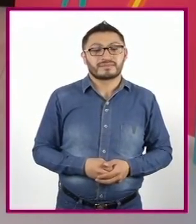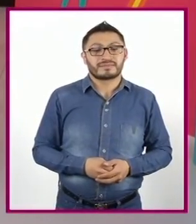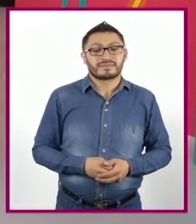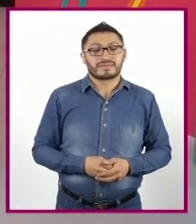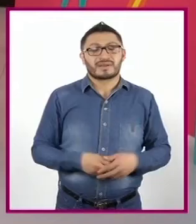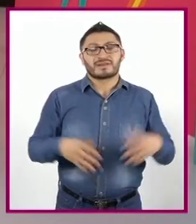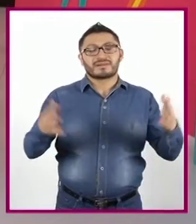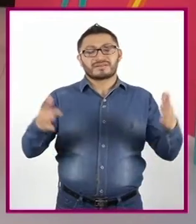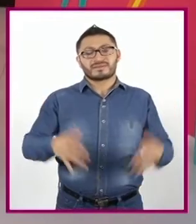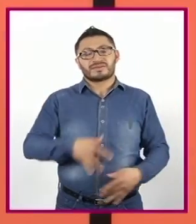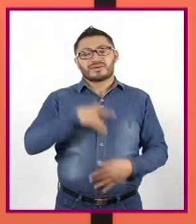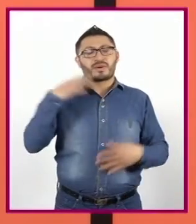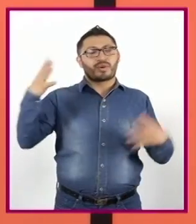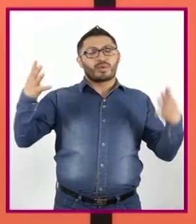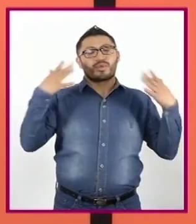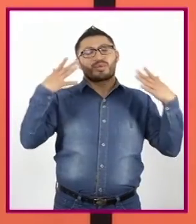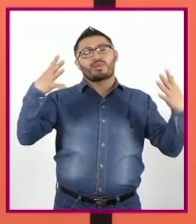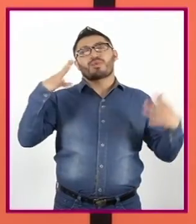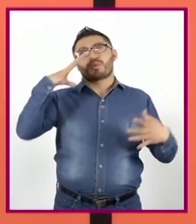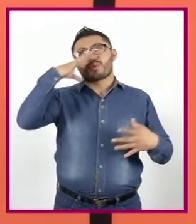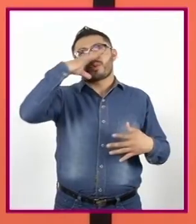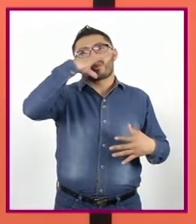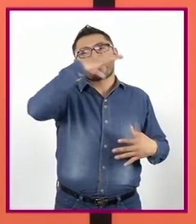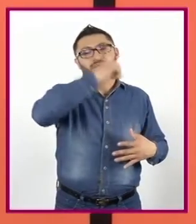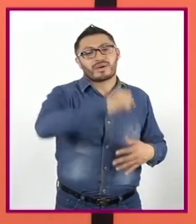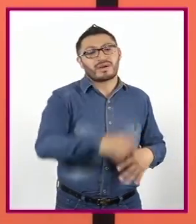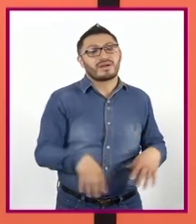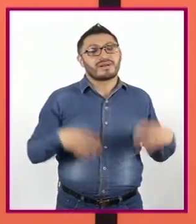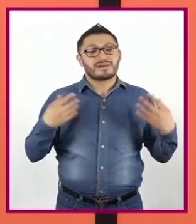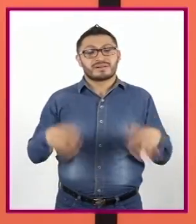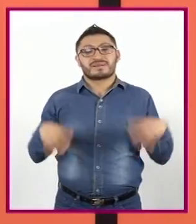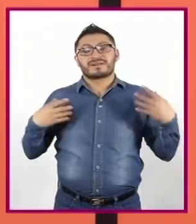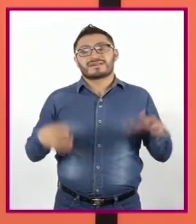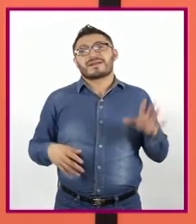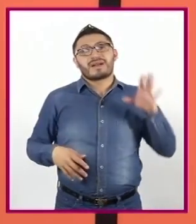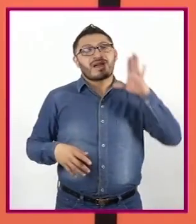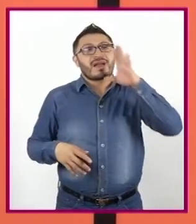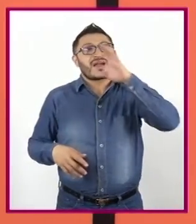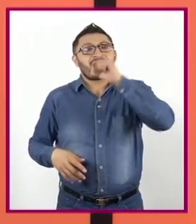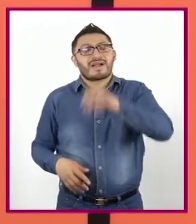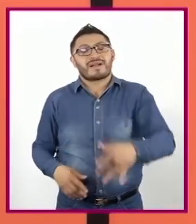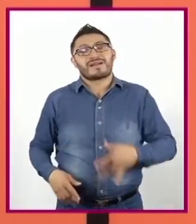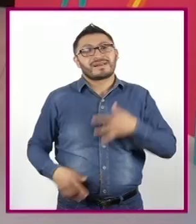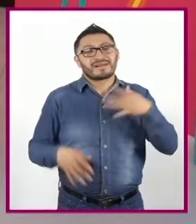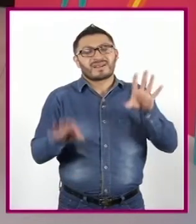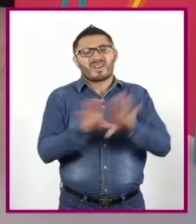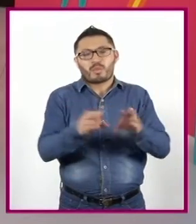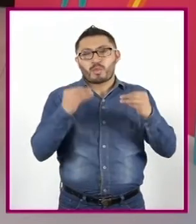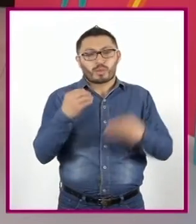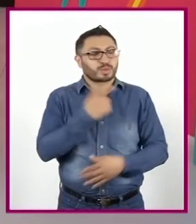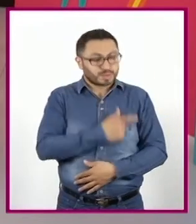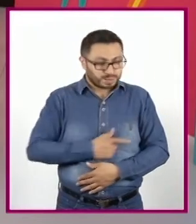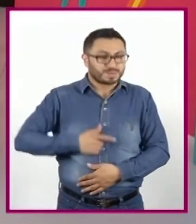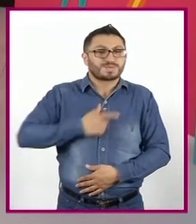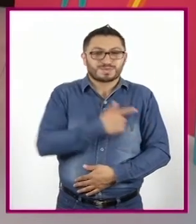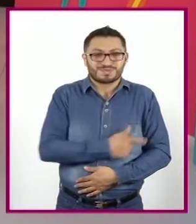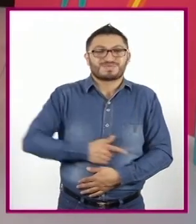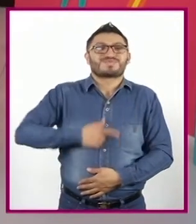Lleve su coco Ay El calor Me da bastante Placer